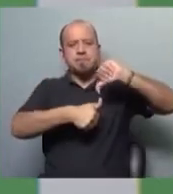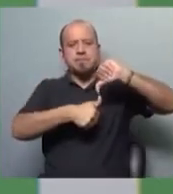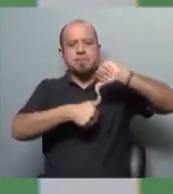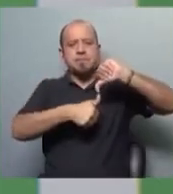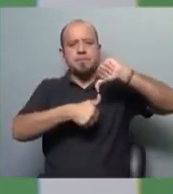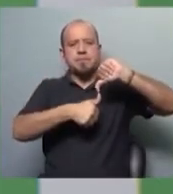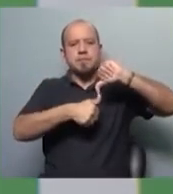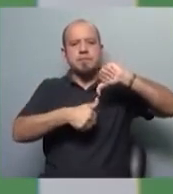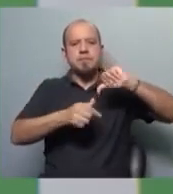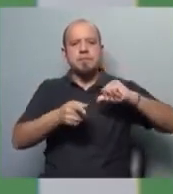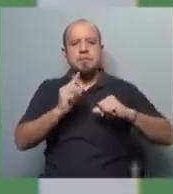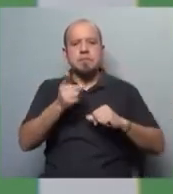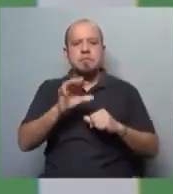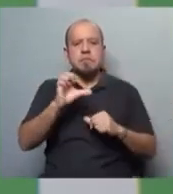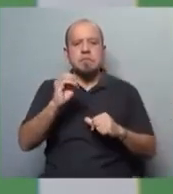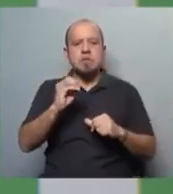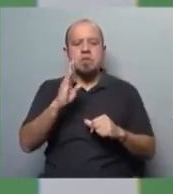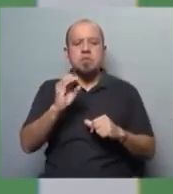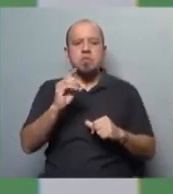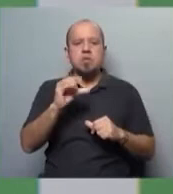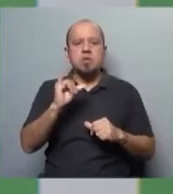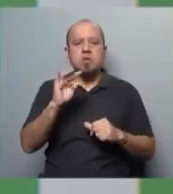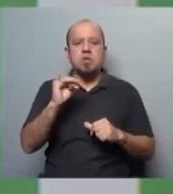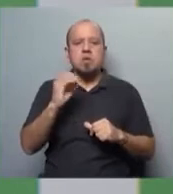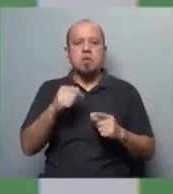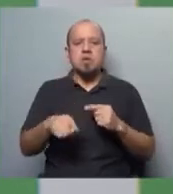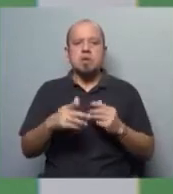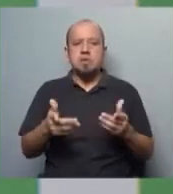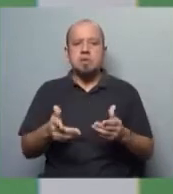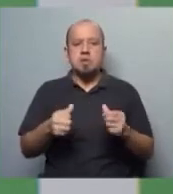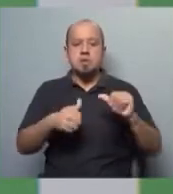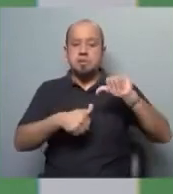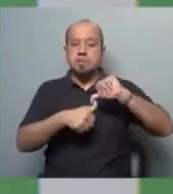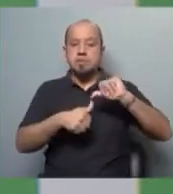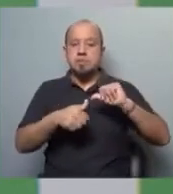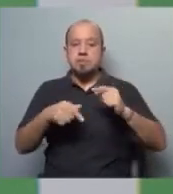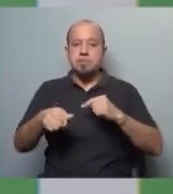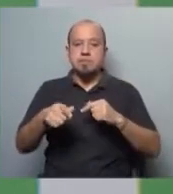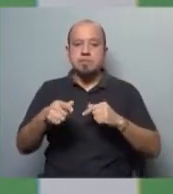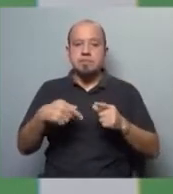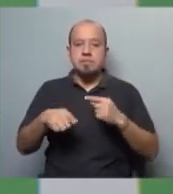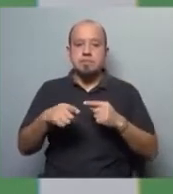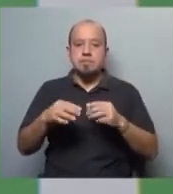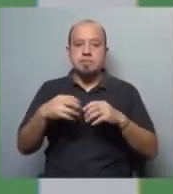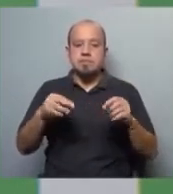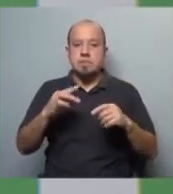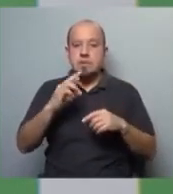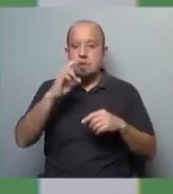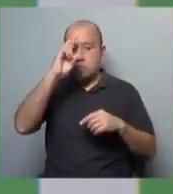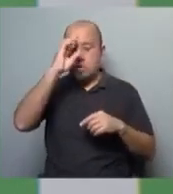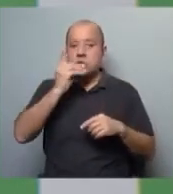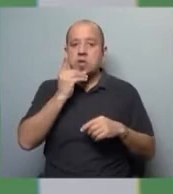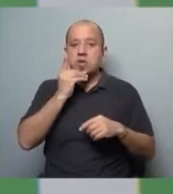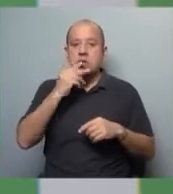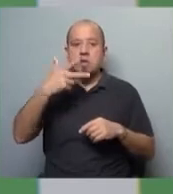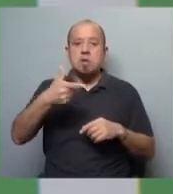región. Geopolíticamente. Es decir, comparte la isla hispanola separada por República Americana y Haití,